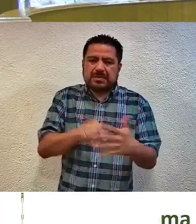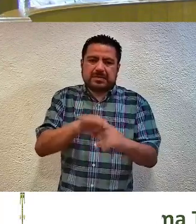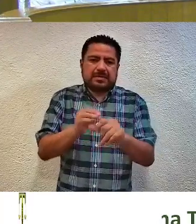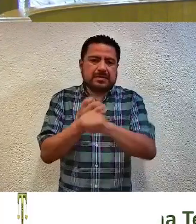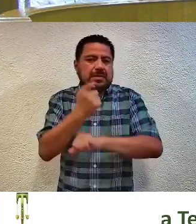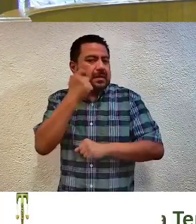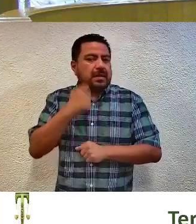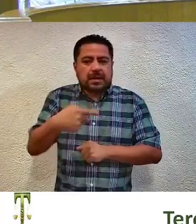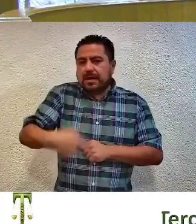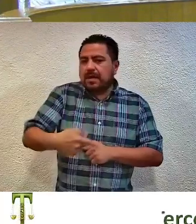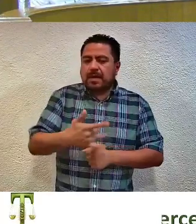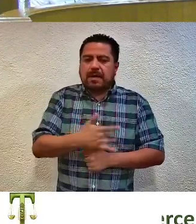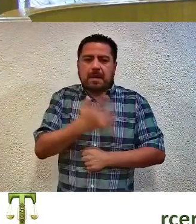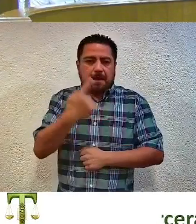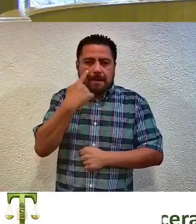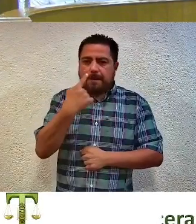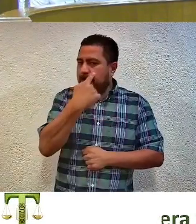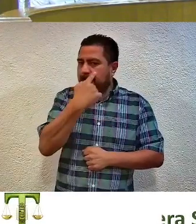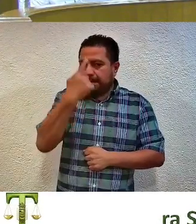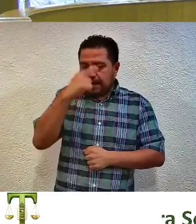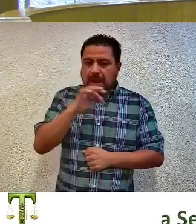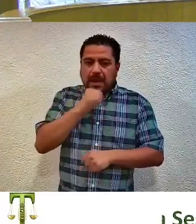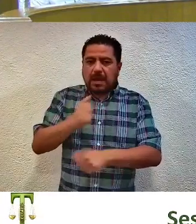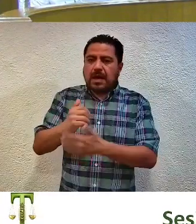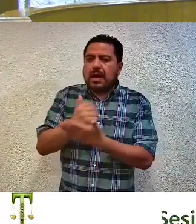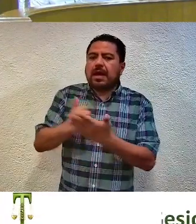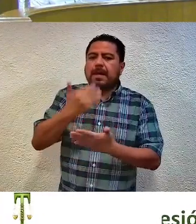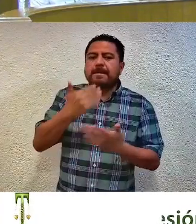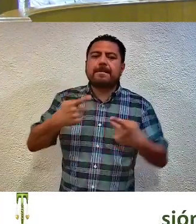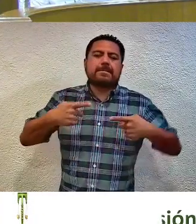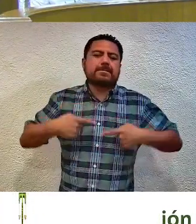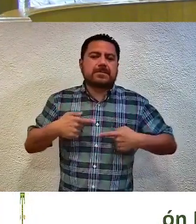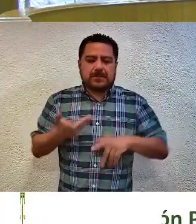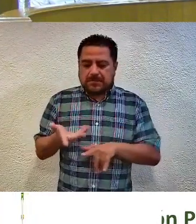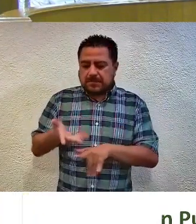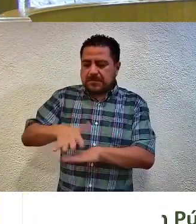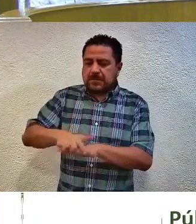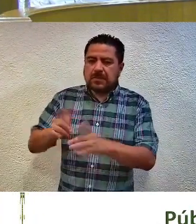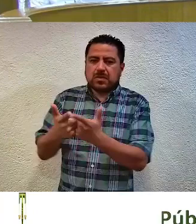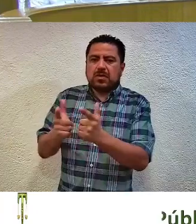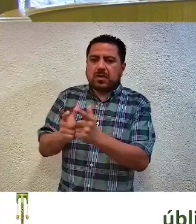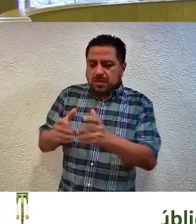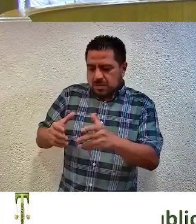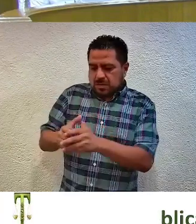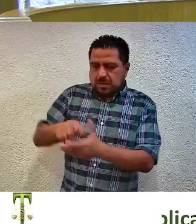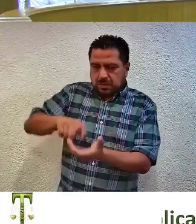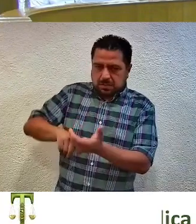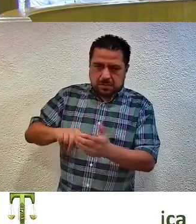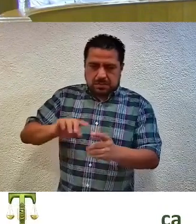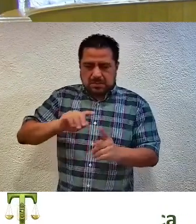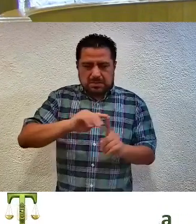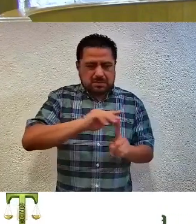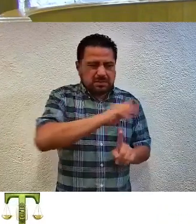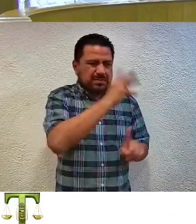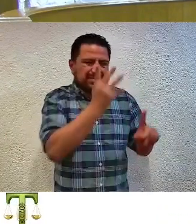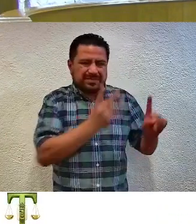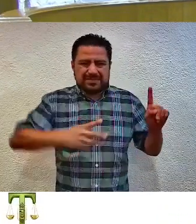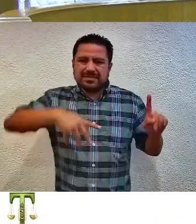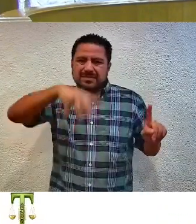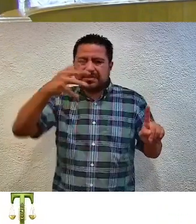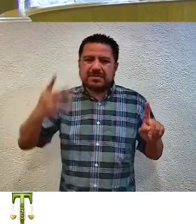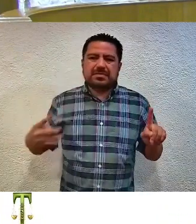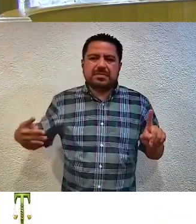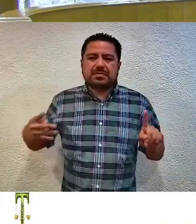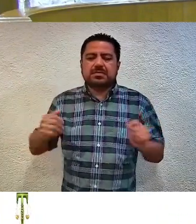las medidas específicas para garantizar a las personas que integran la comunidad LGBTIQ+, el